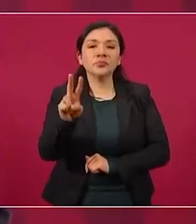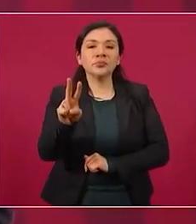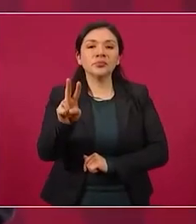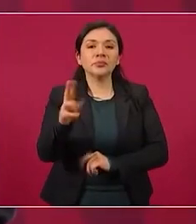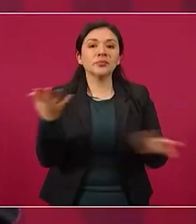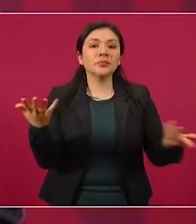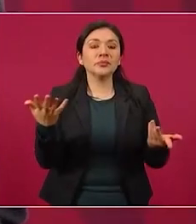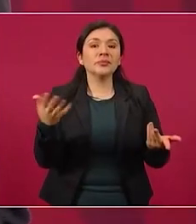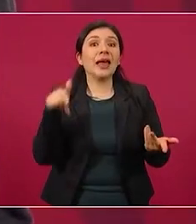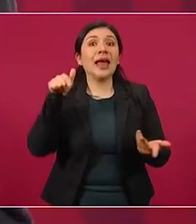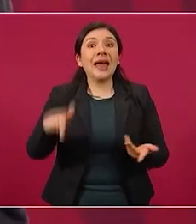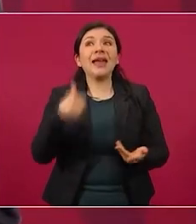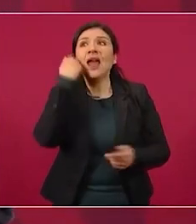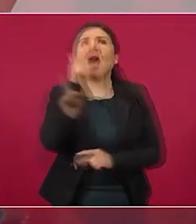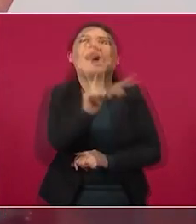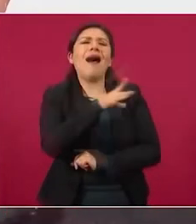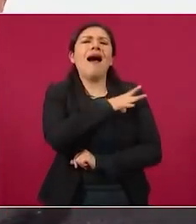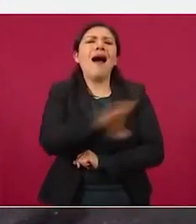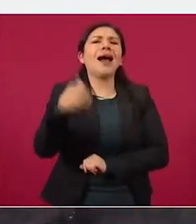pues ya no se quería ir.